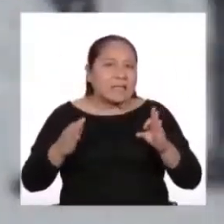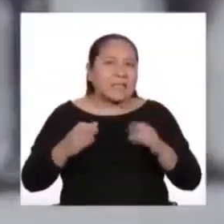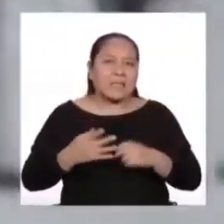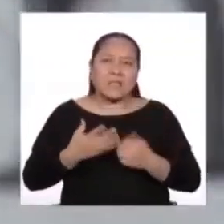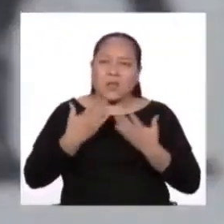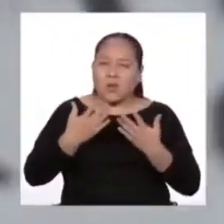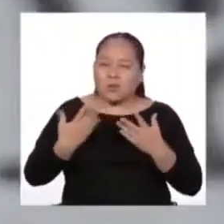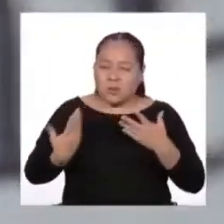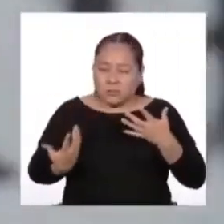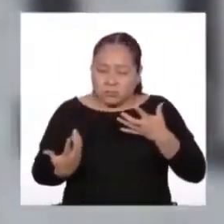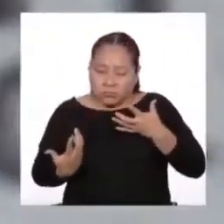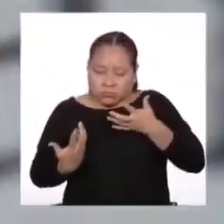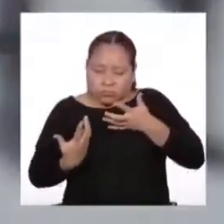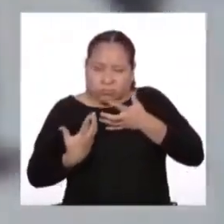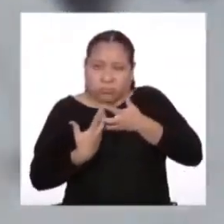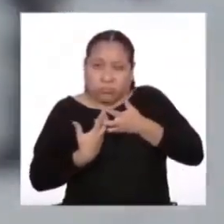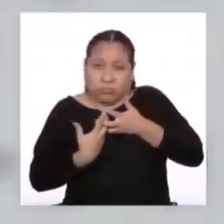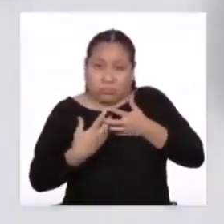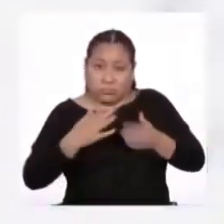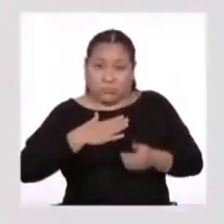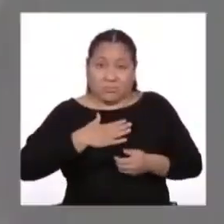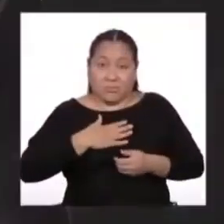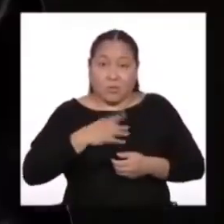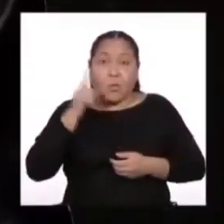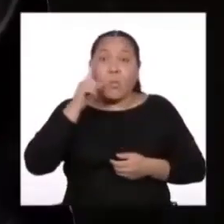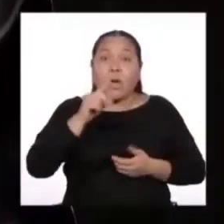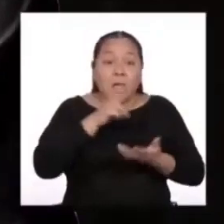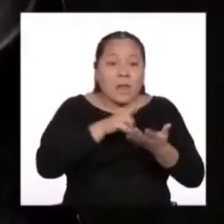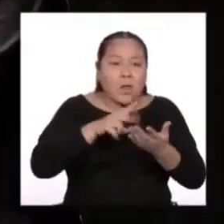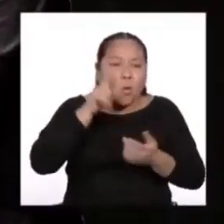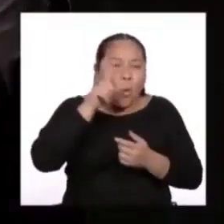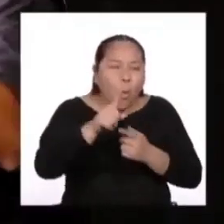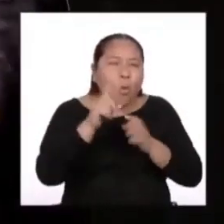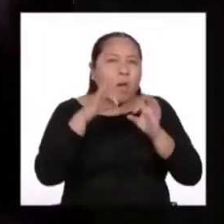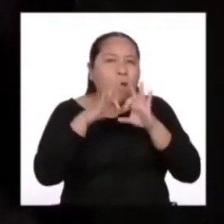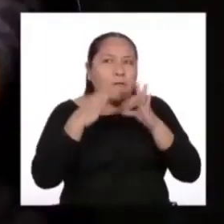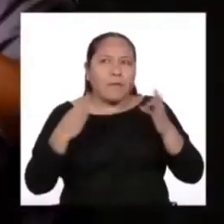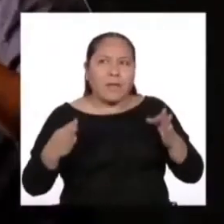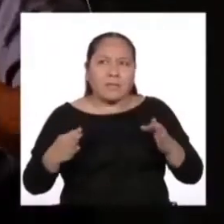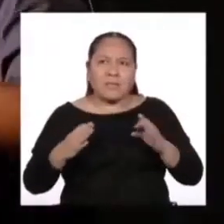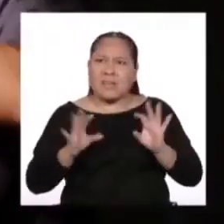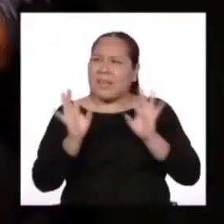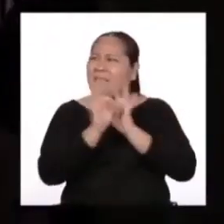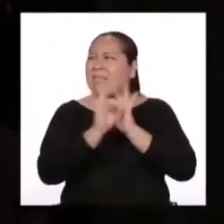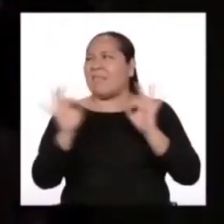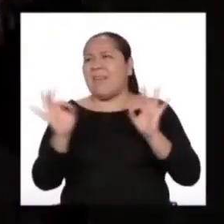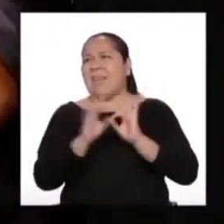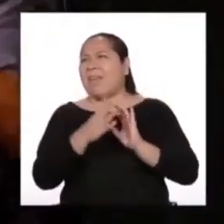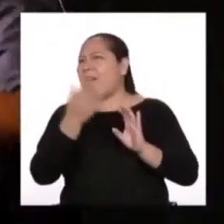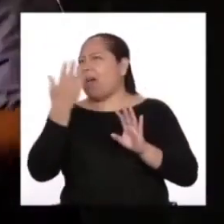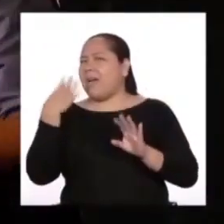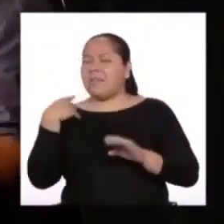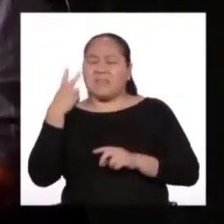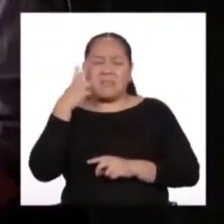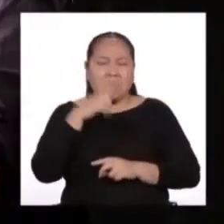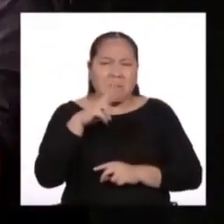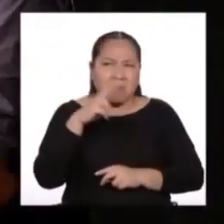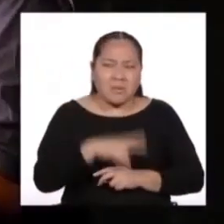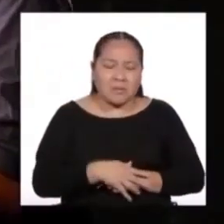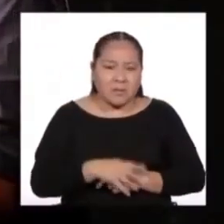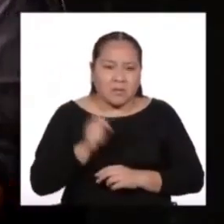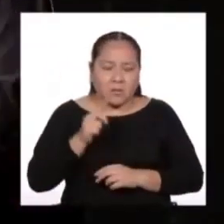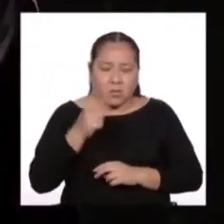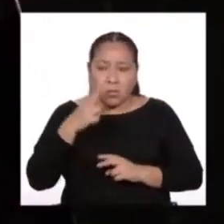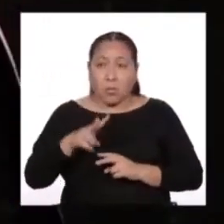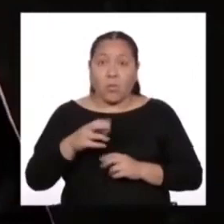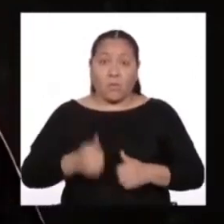encajan contigo en algunas cosas. Tú puedes leer una sola frase que no tiene nada que ver o que nunca la has tomado en cuenta y de pronto